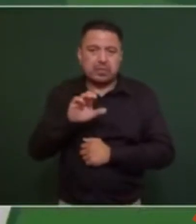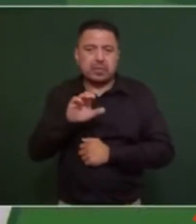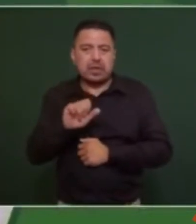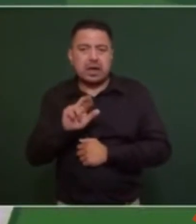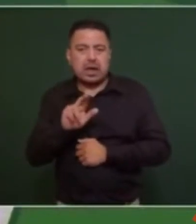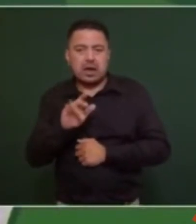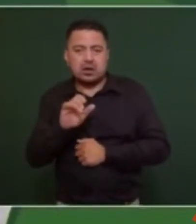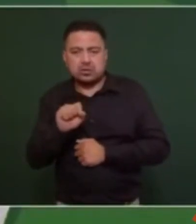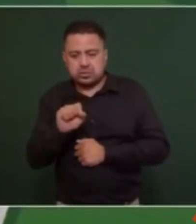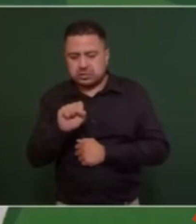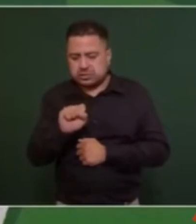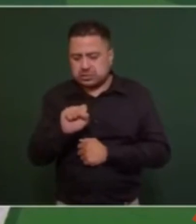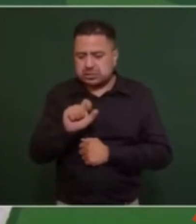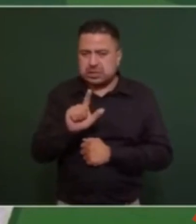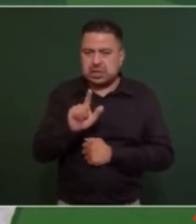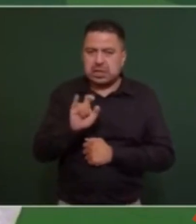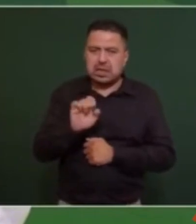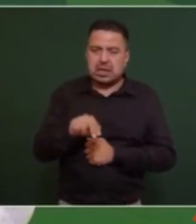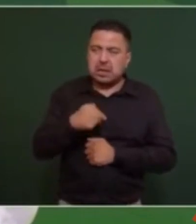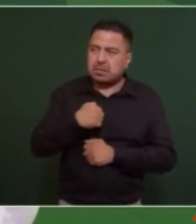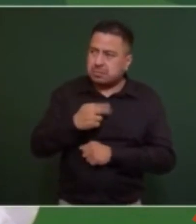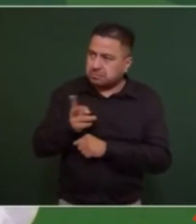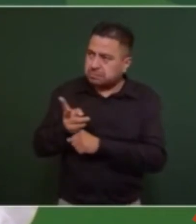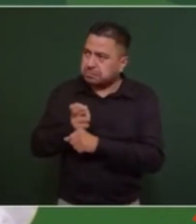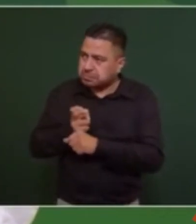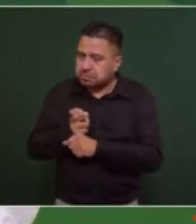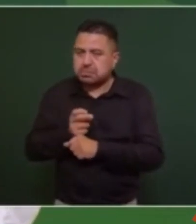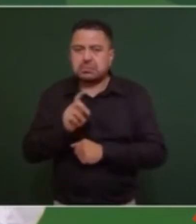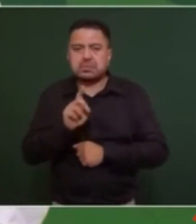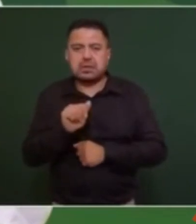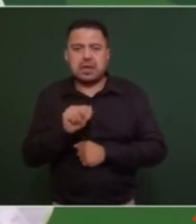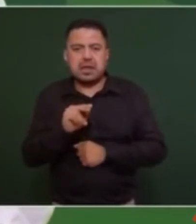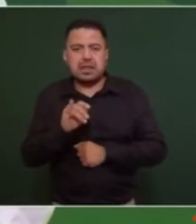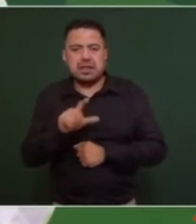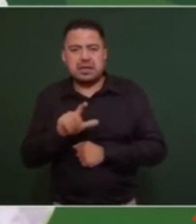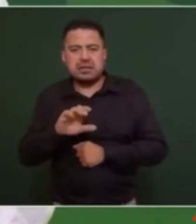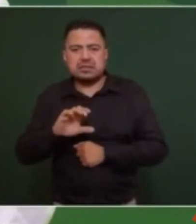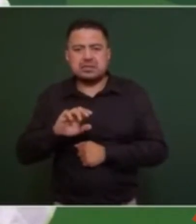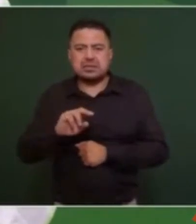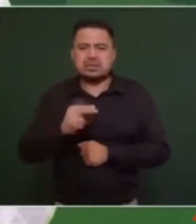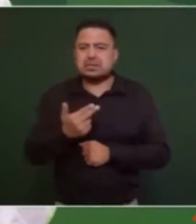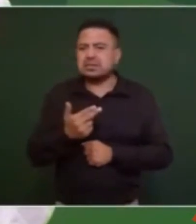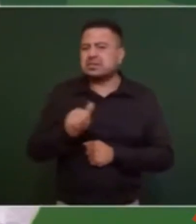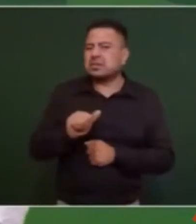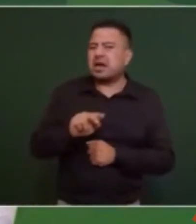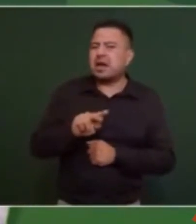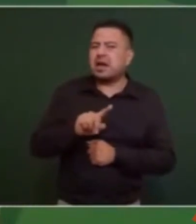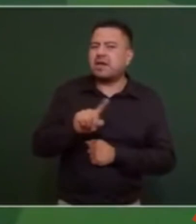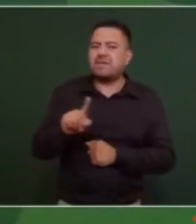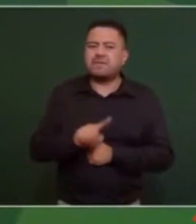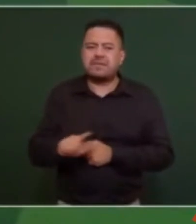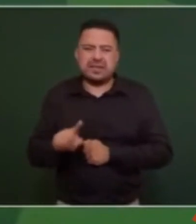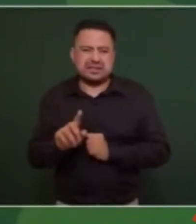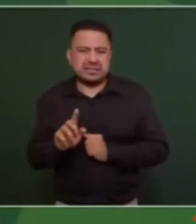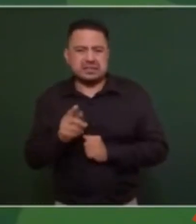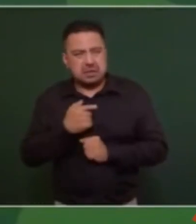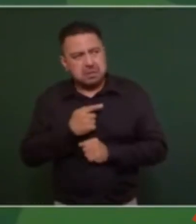invité a Daniel Chávez de Vidanta